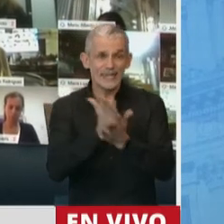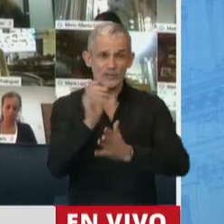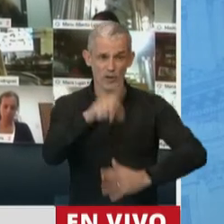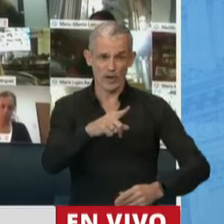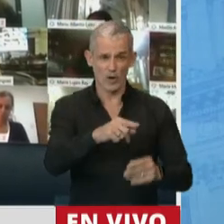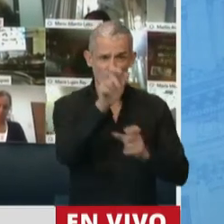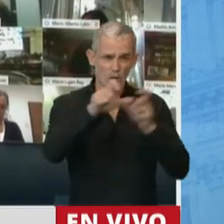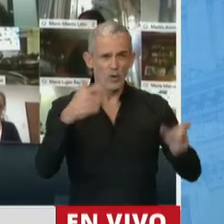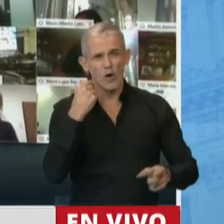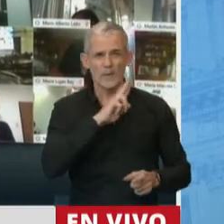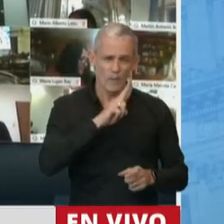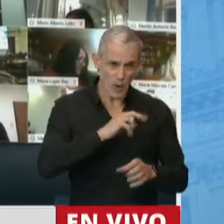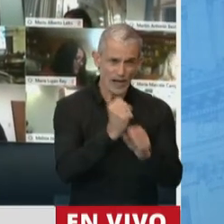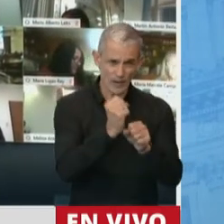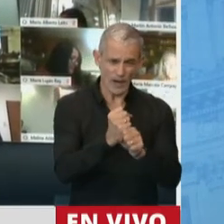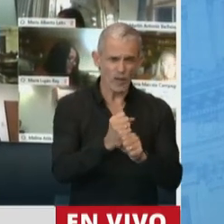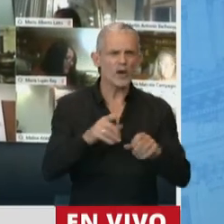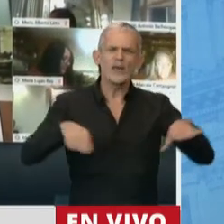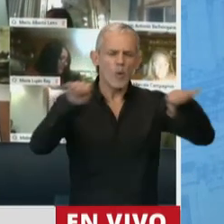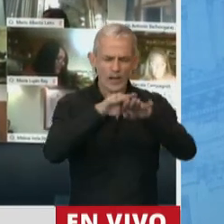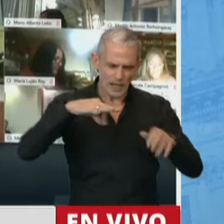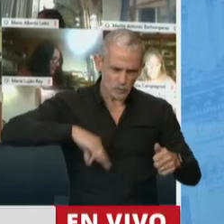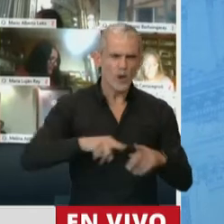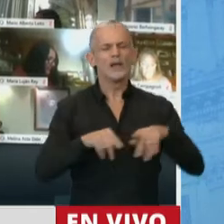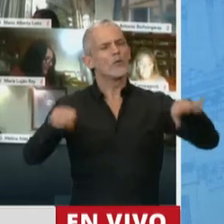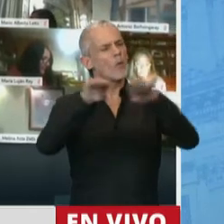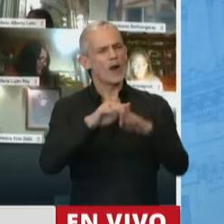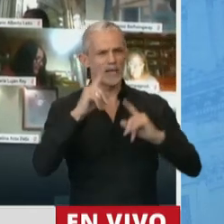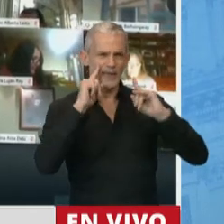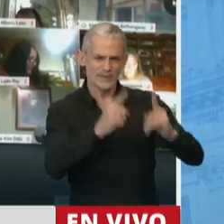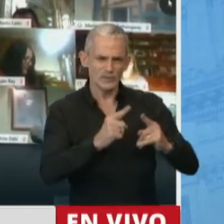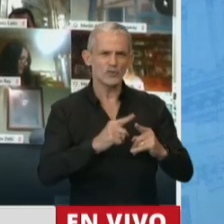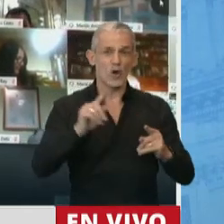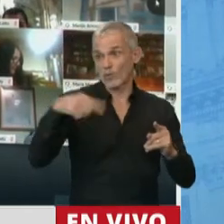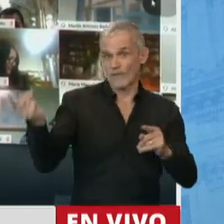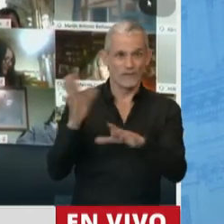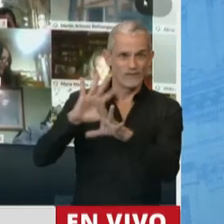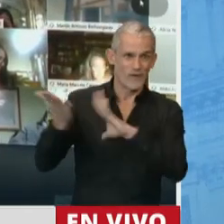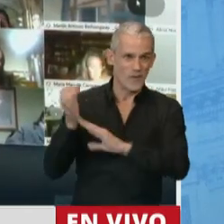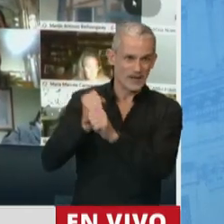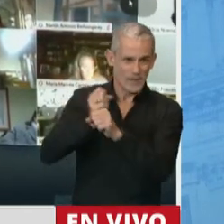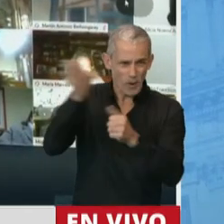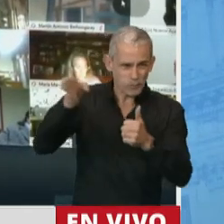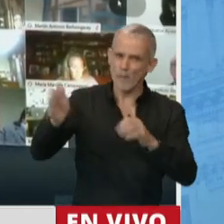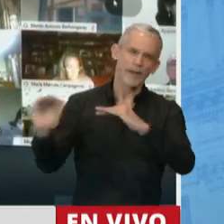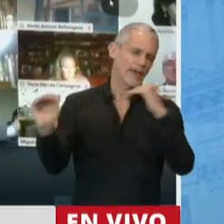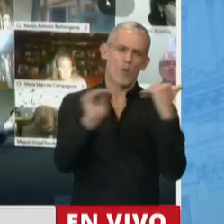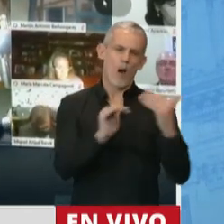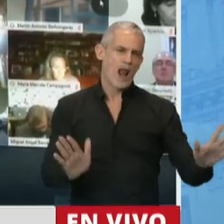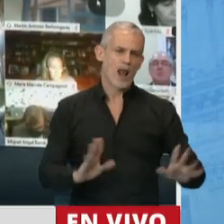trabajadoras, la igualdad de trato, de remuneración respecto a las otras modalidades, la